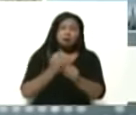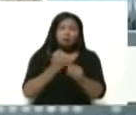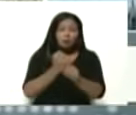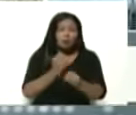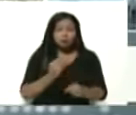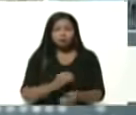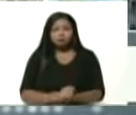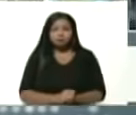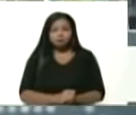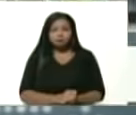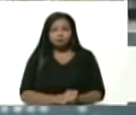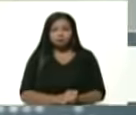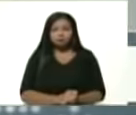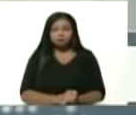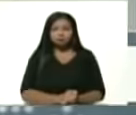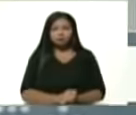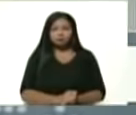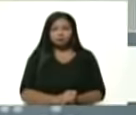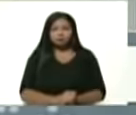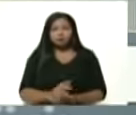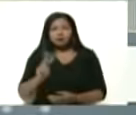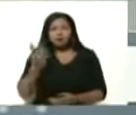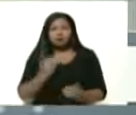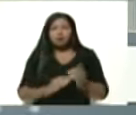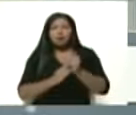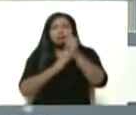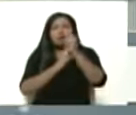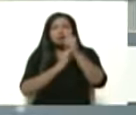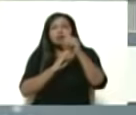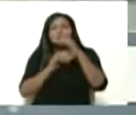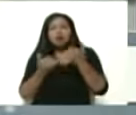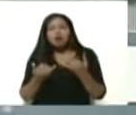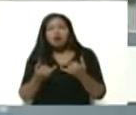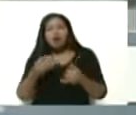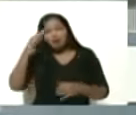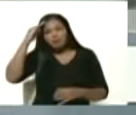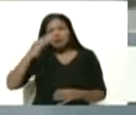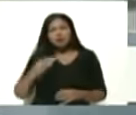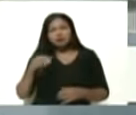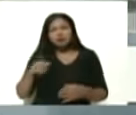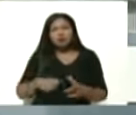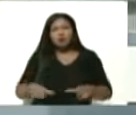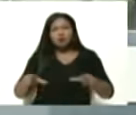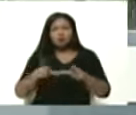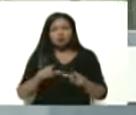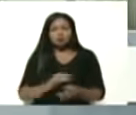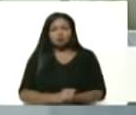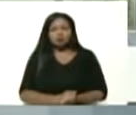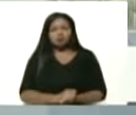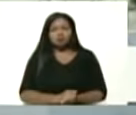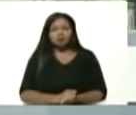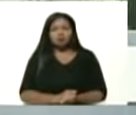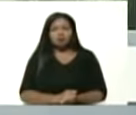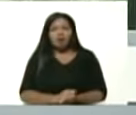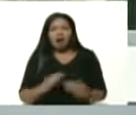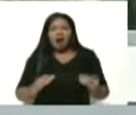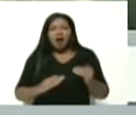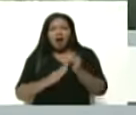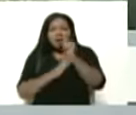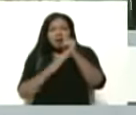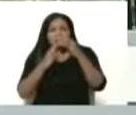además, es la segunda comandanta de las milicias de este complejo, del cuerpo de combatientes.